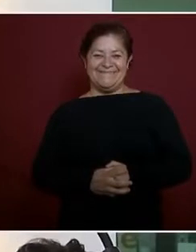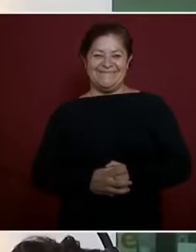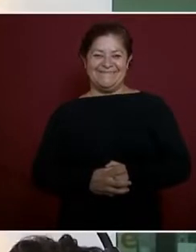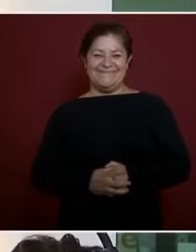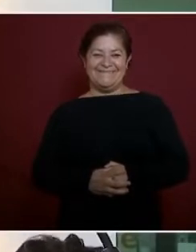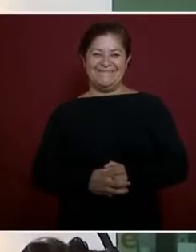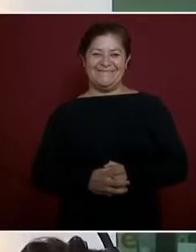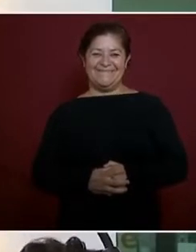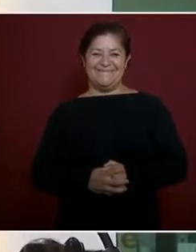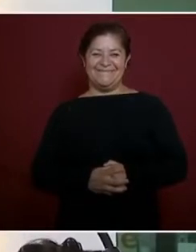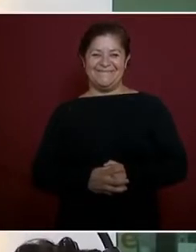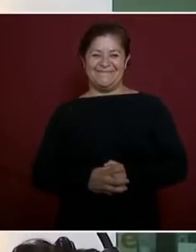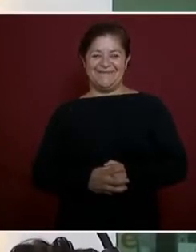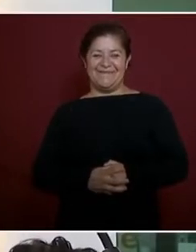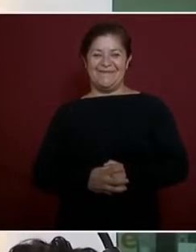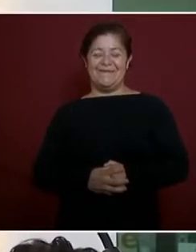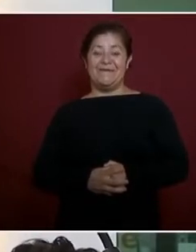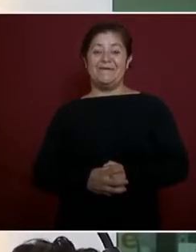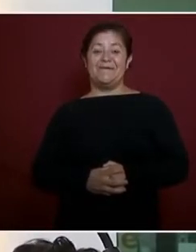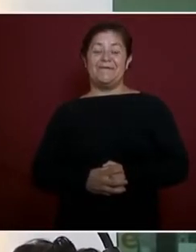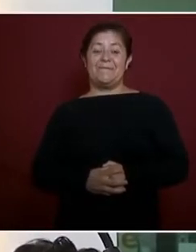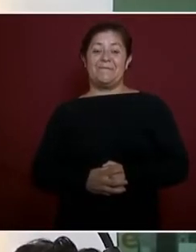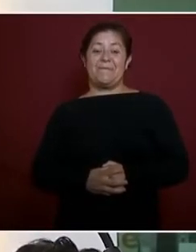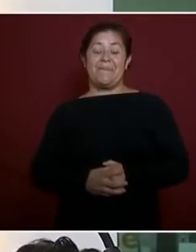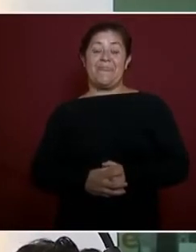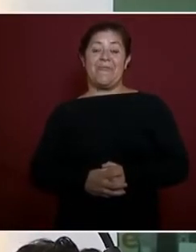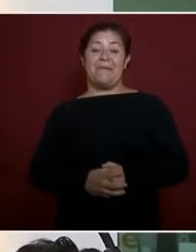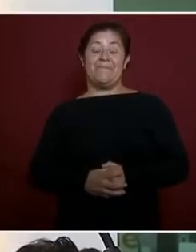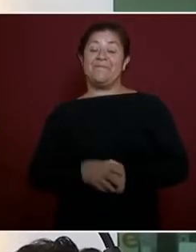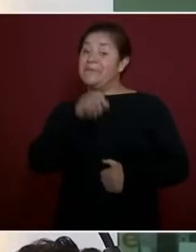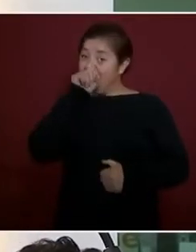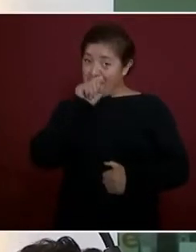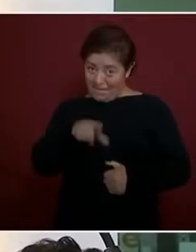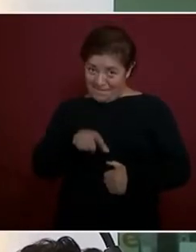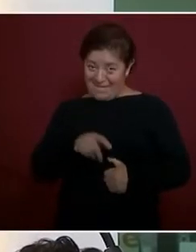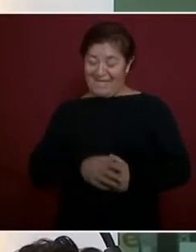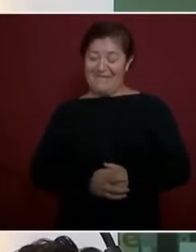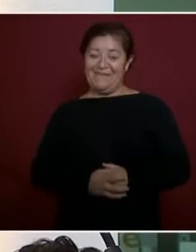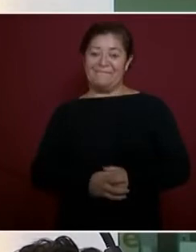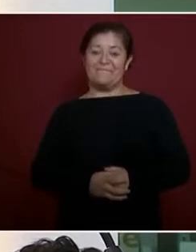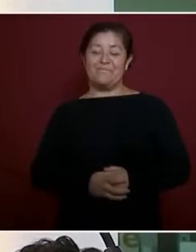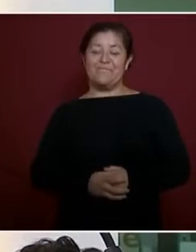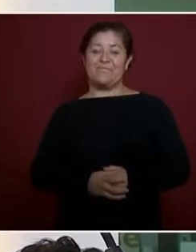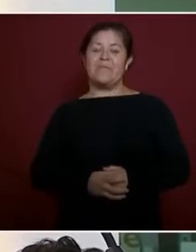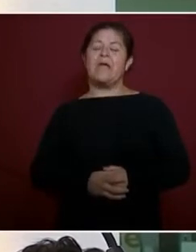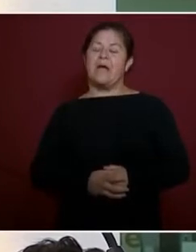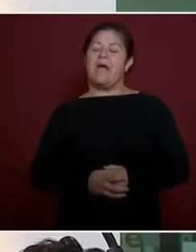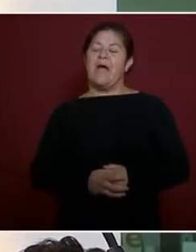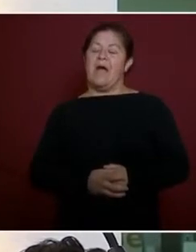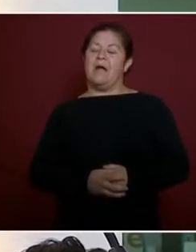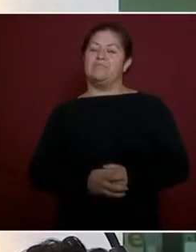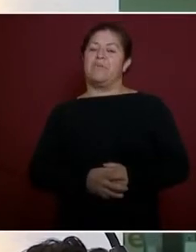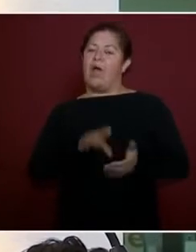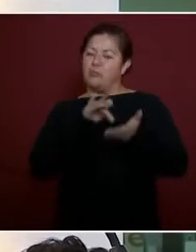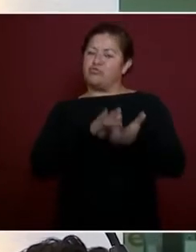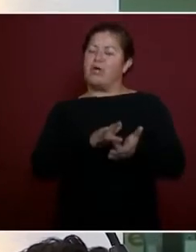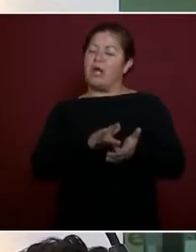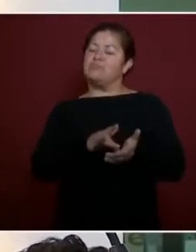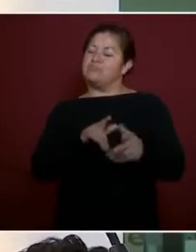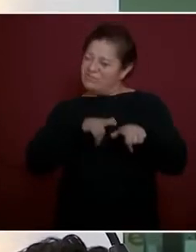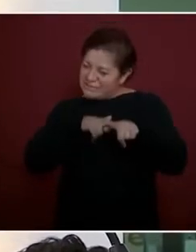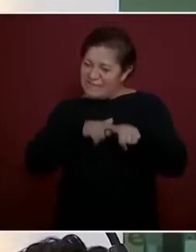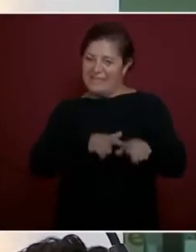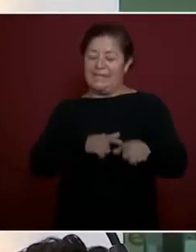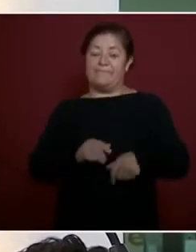Y vamos a seguir apoyando. Nos